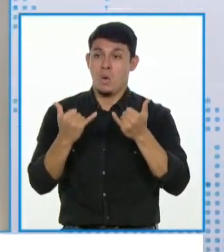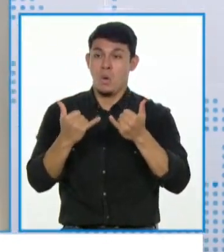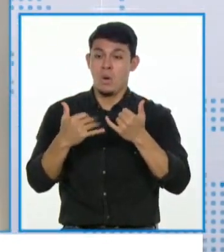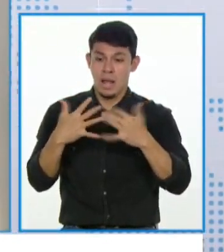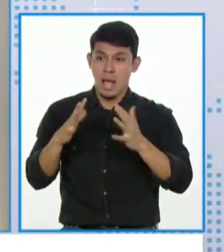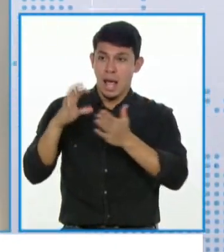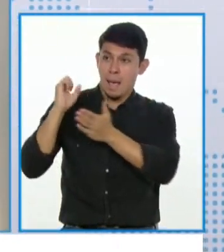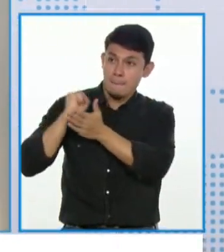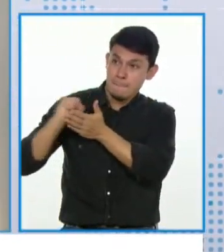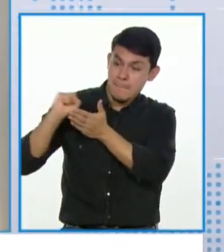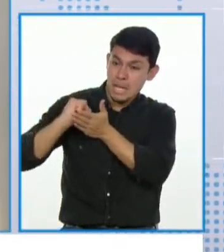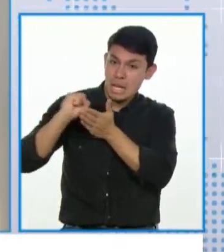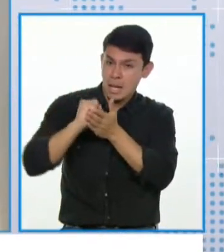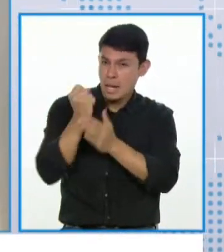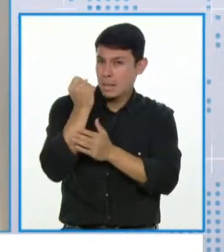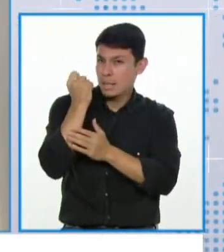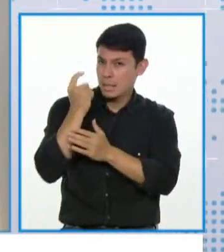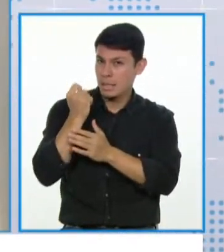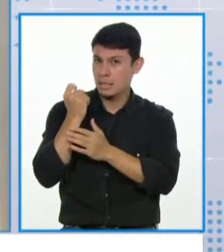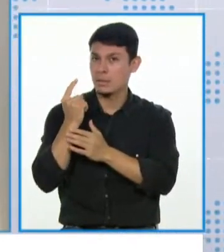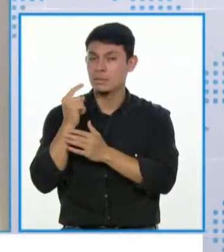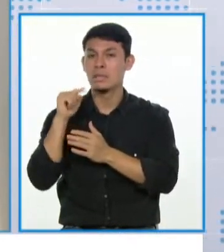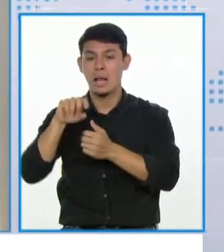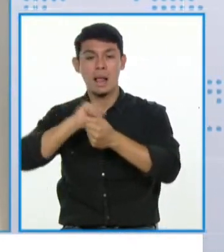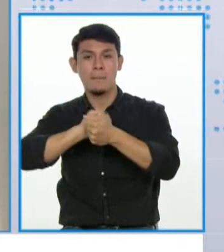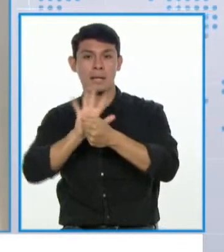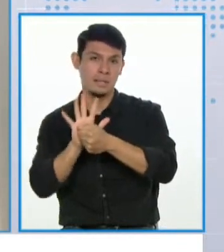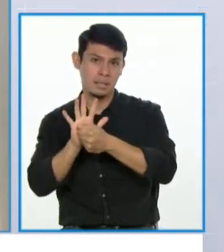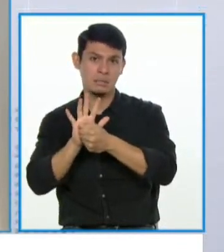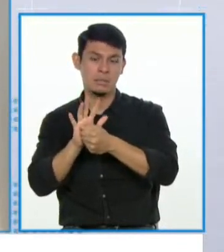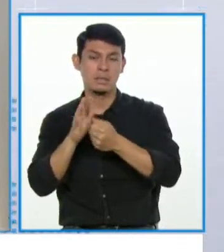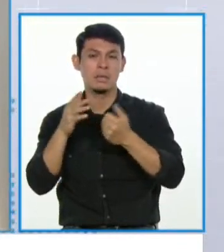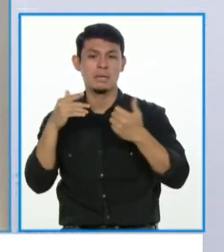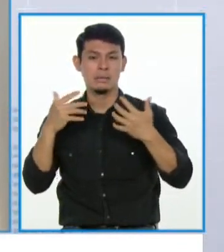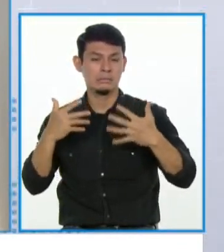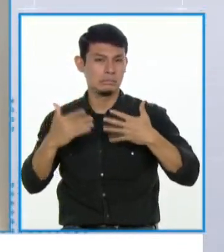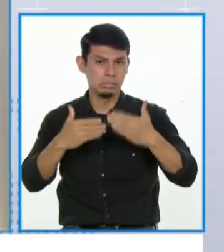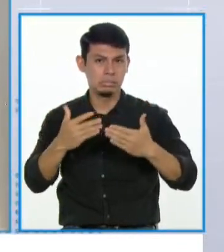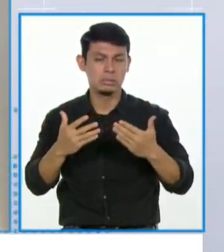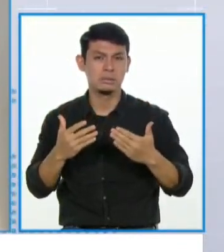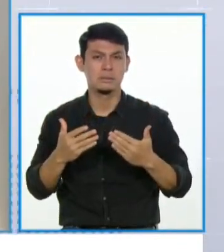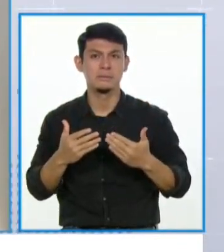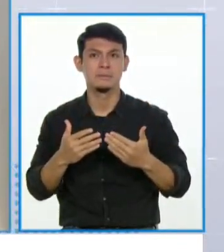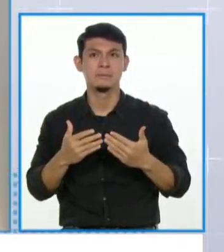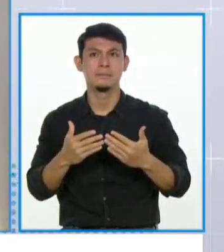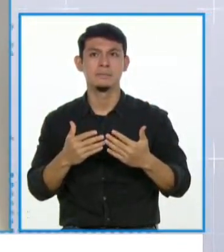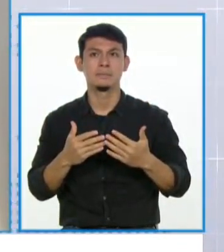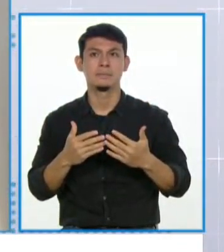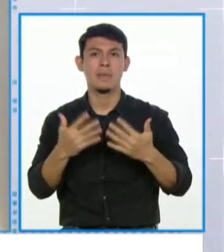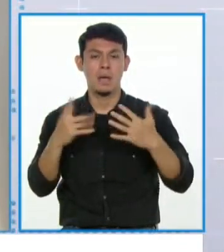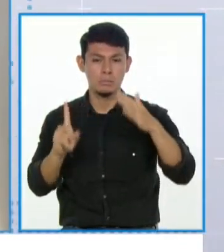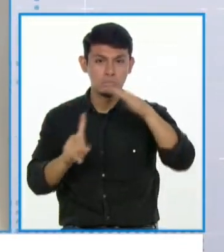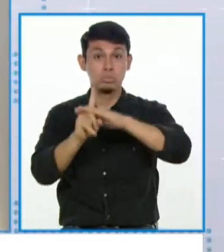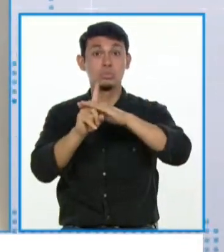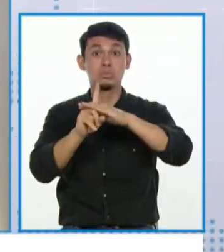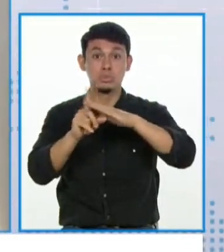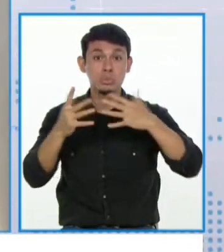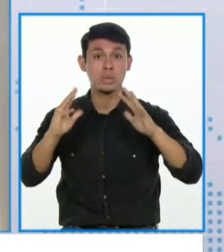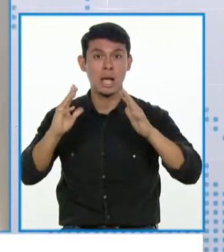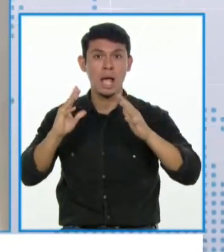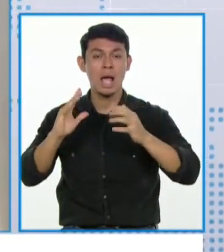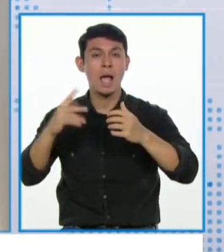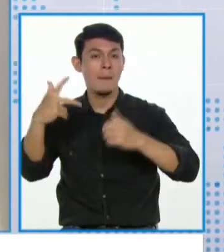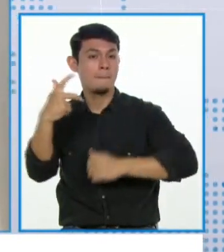meses, entendiéndose que la pandemia todavía no nos atreva, han ya surgido vacunas